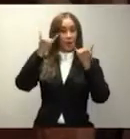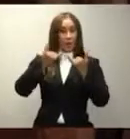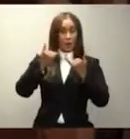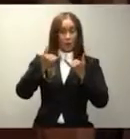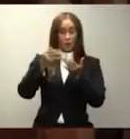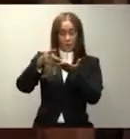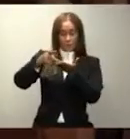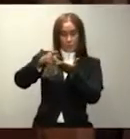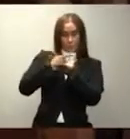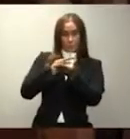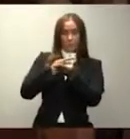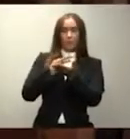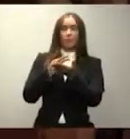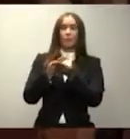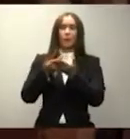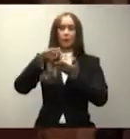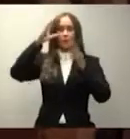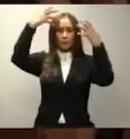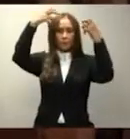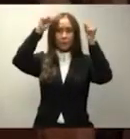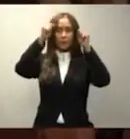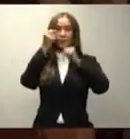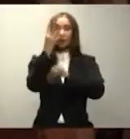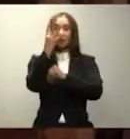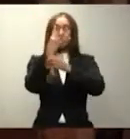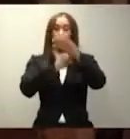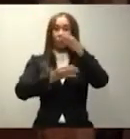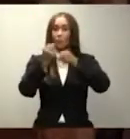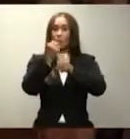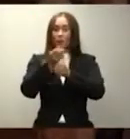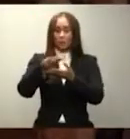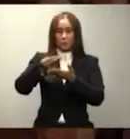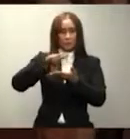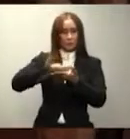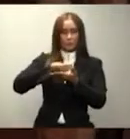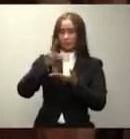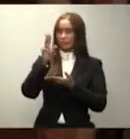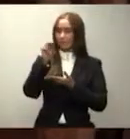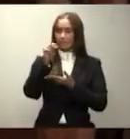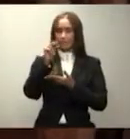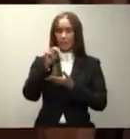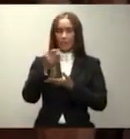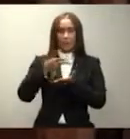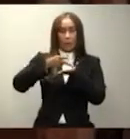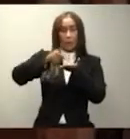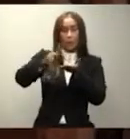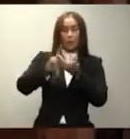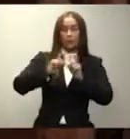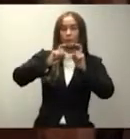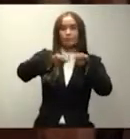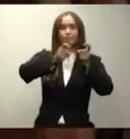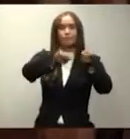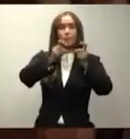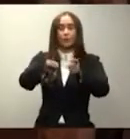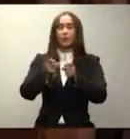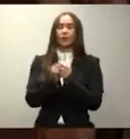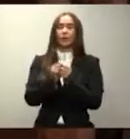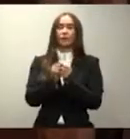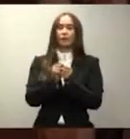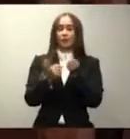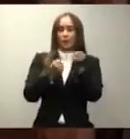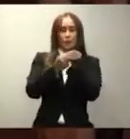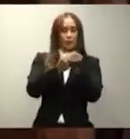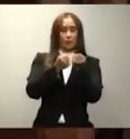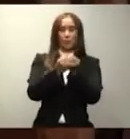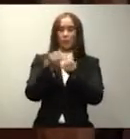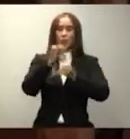cargo durante los próximos cuatro años lo voy a donar cada mes a una causa social. Los sacrificios que está haciendo